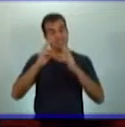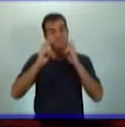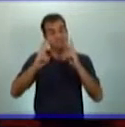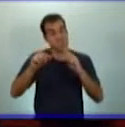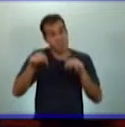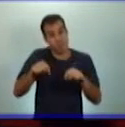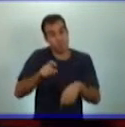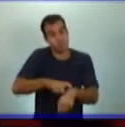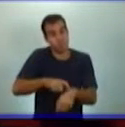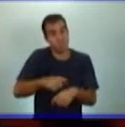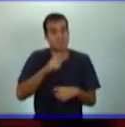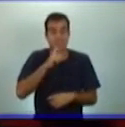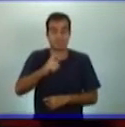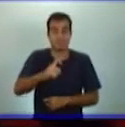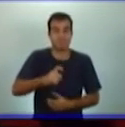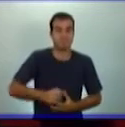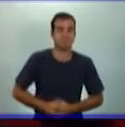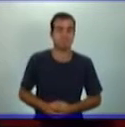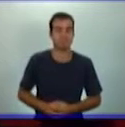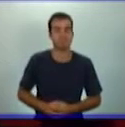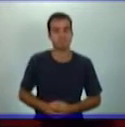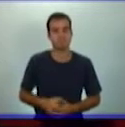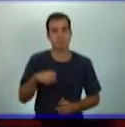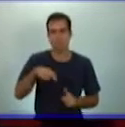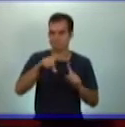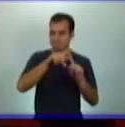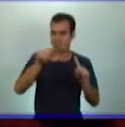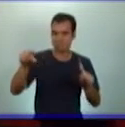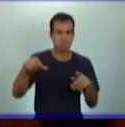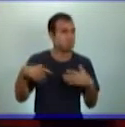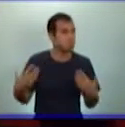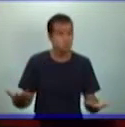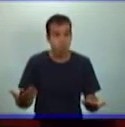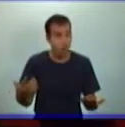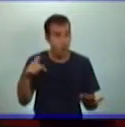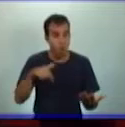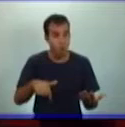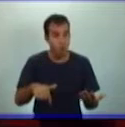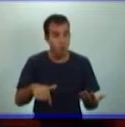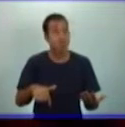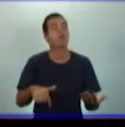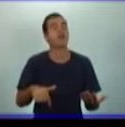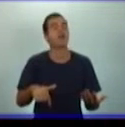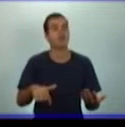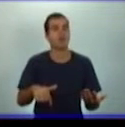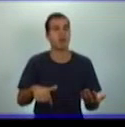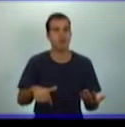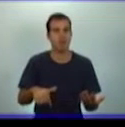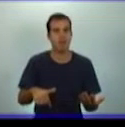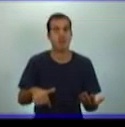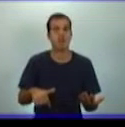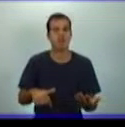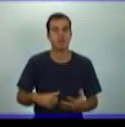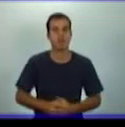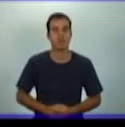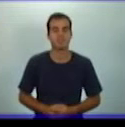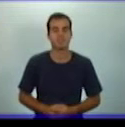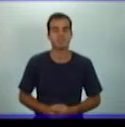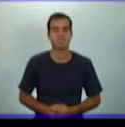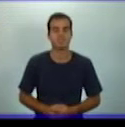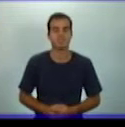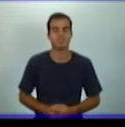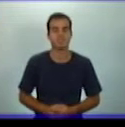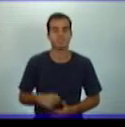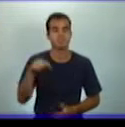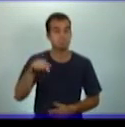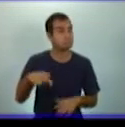vamos al tema. ¿Qué tema nos corresponde abordar hoy? Bueno, vamos a hablar